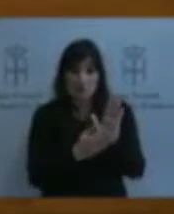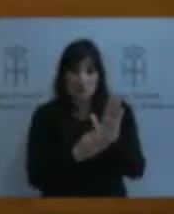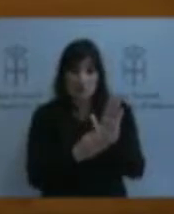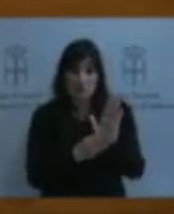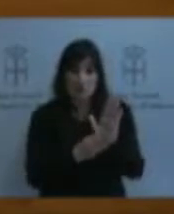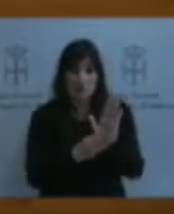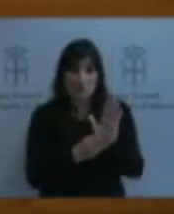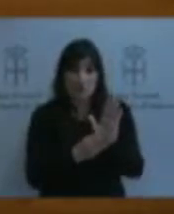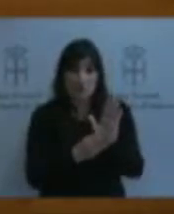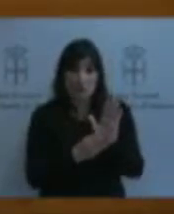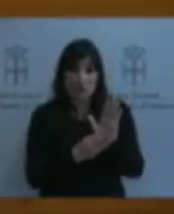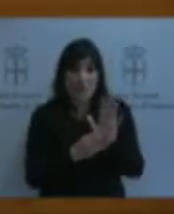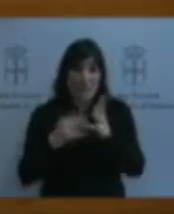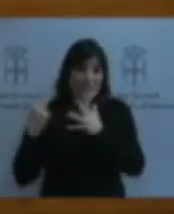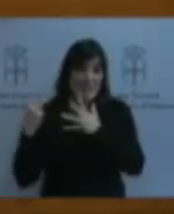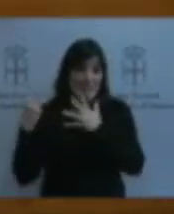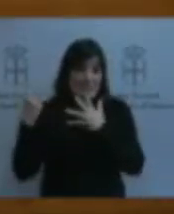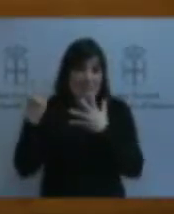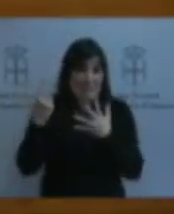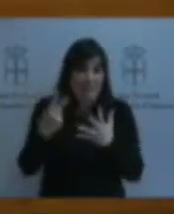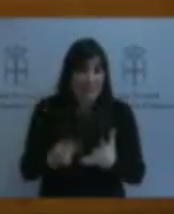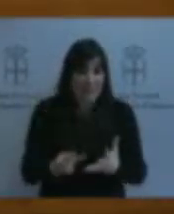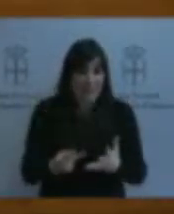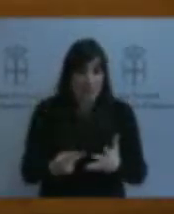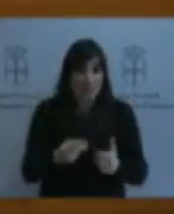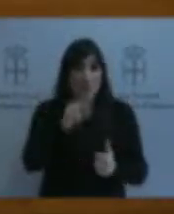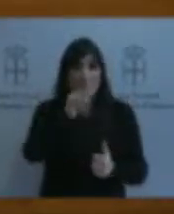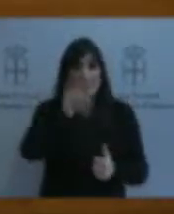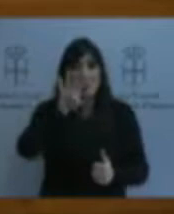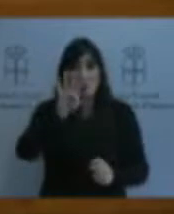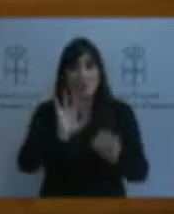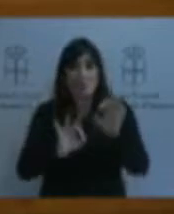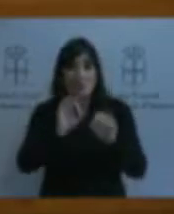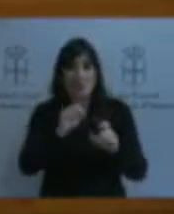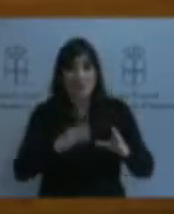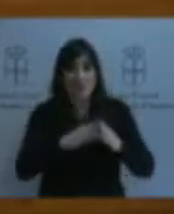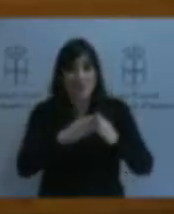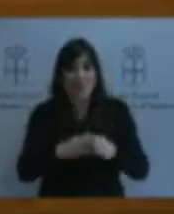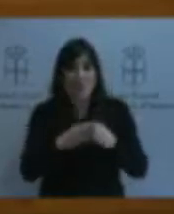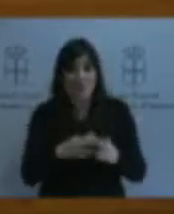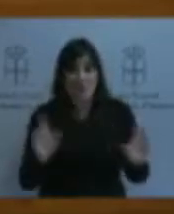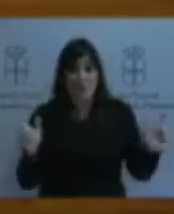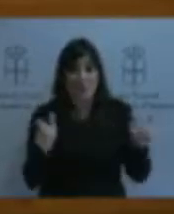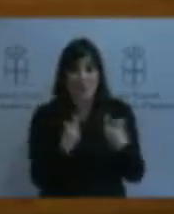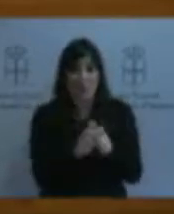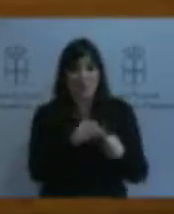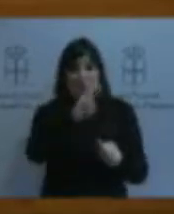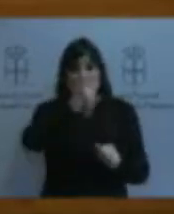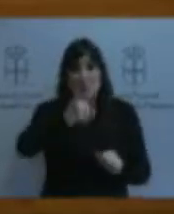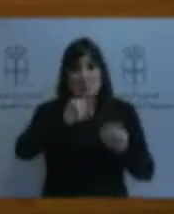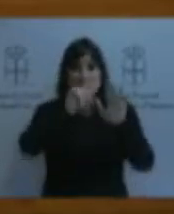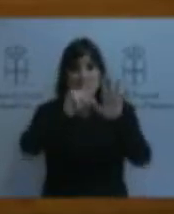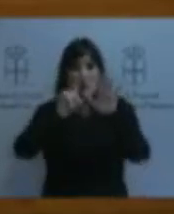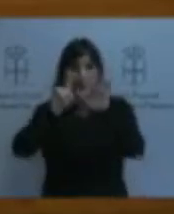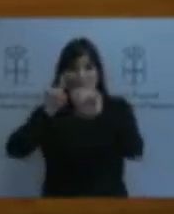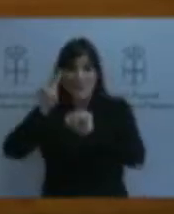perdido cerca del 24% de las embarcaciones y que de los 2.662 empleos que había en el 2012 se estima